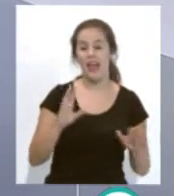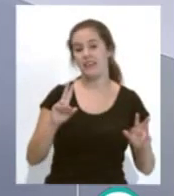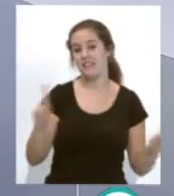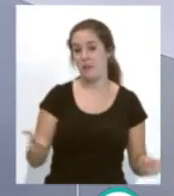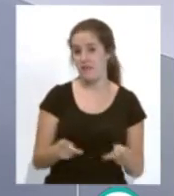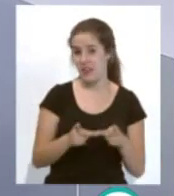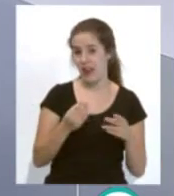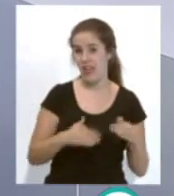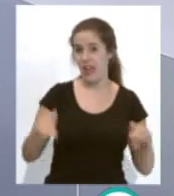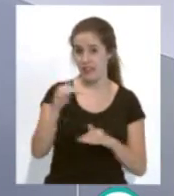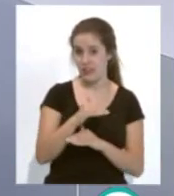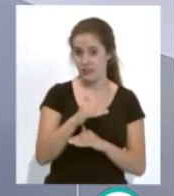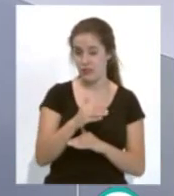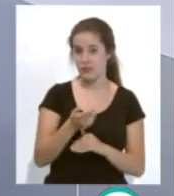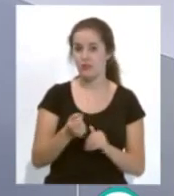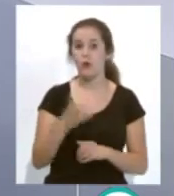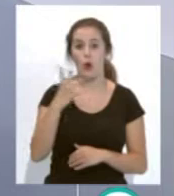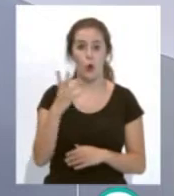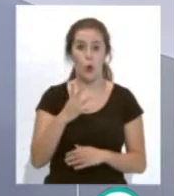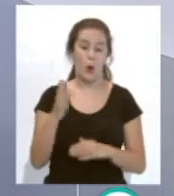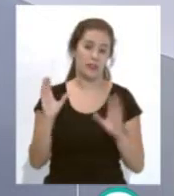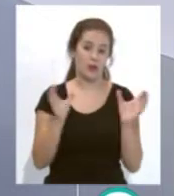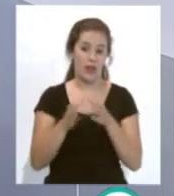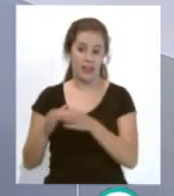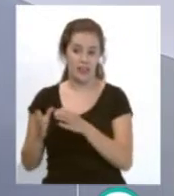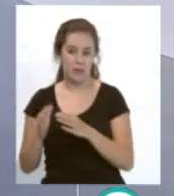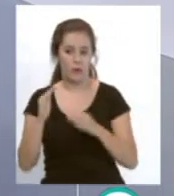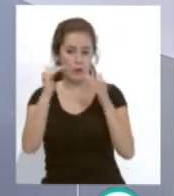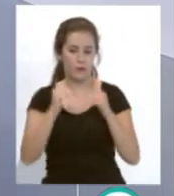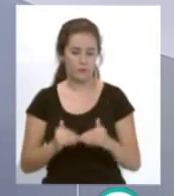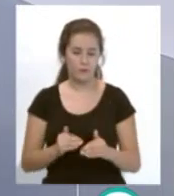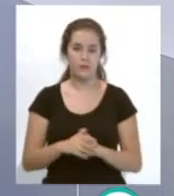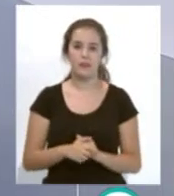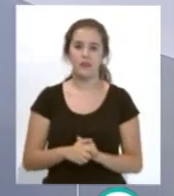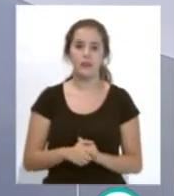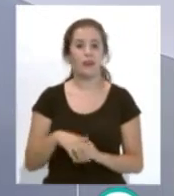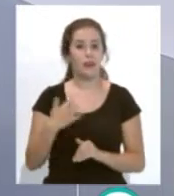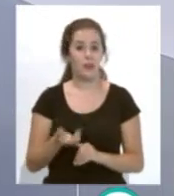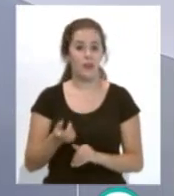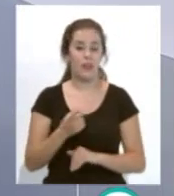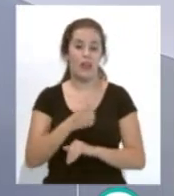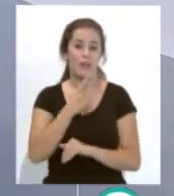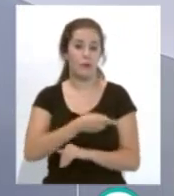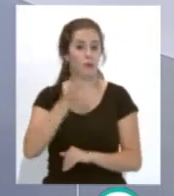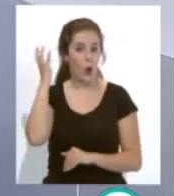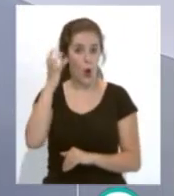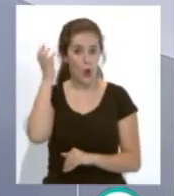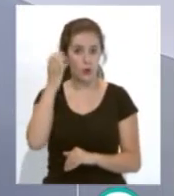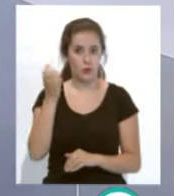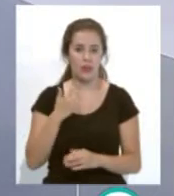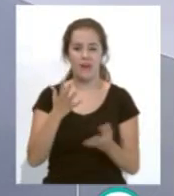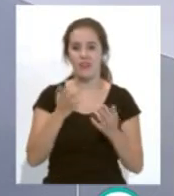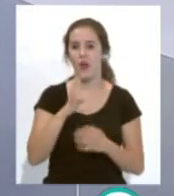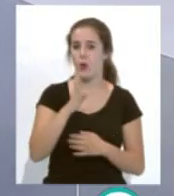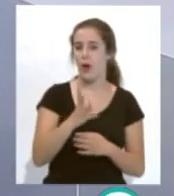diríamos, de ascenso, ya que quedaron esos cuatro equipos clasificados para los play-offs, en donde el Deportivo de la Coruña vencía por cuatro